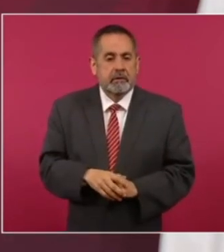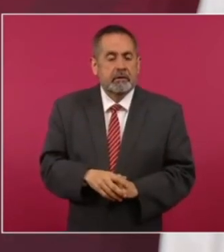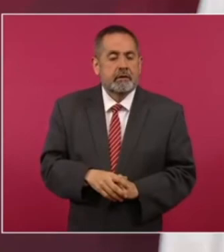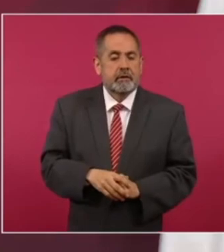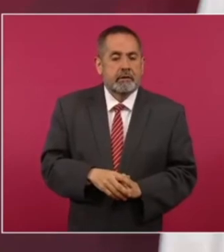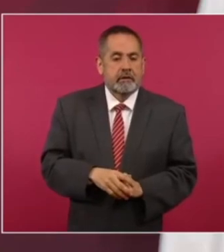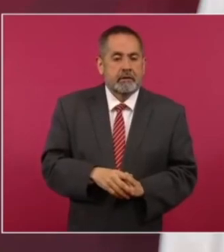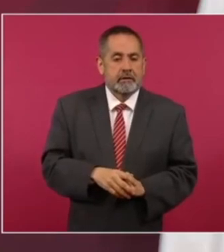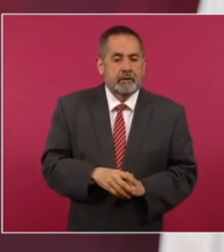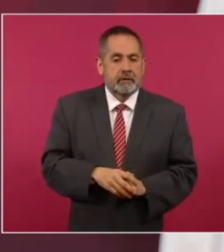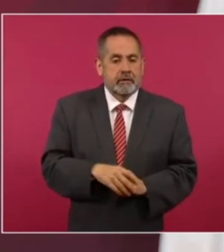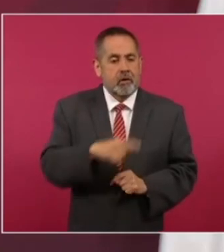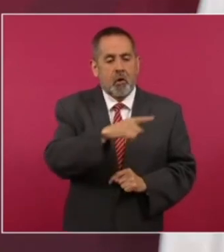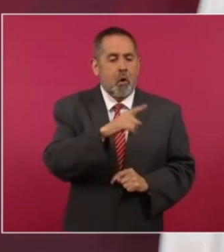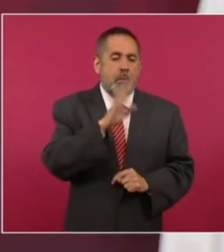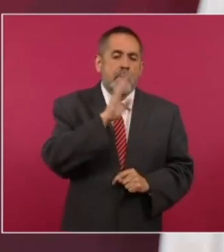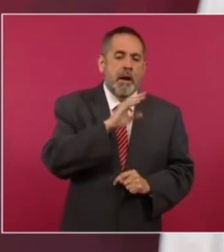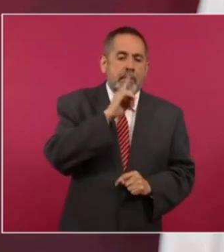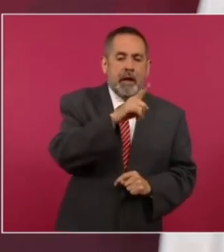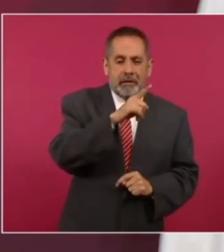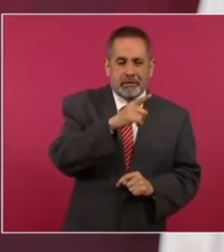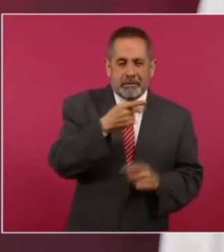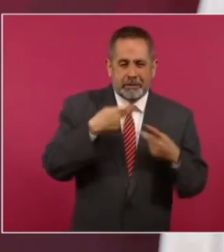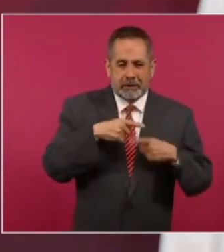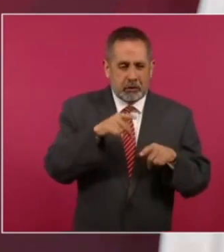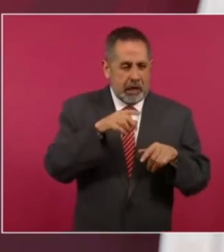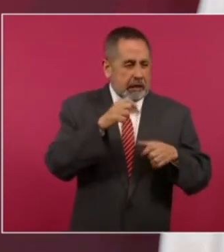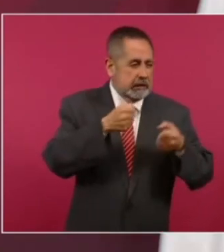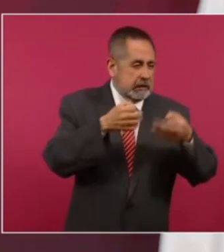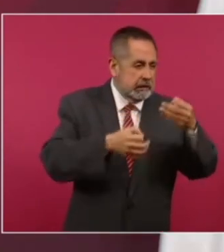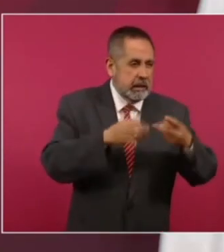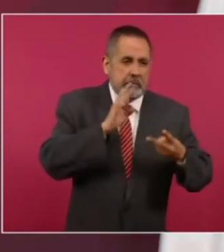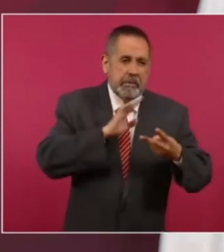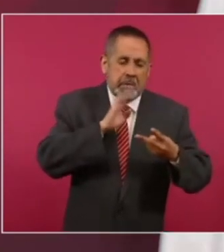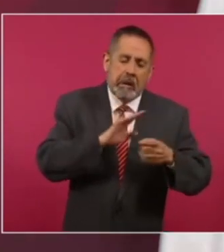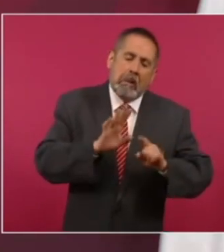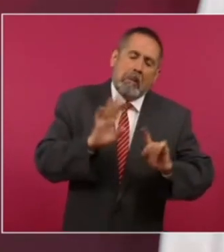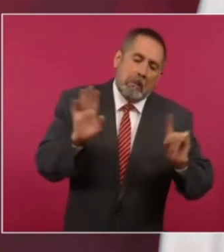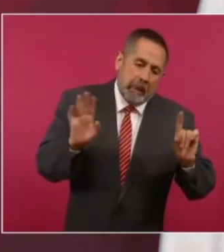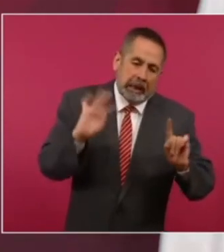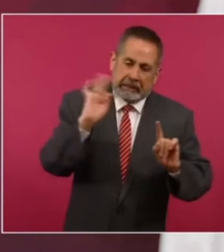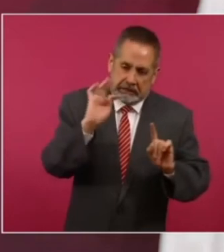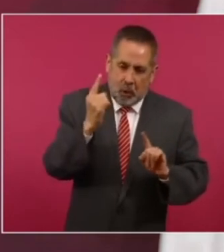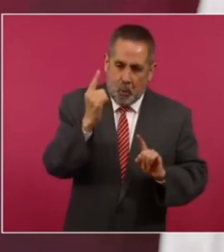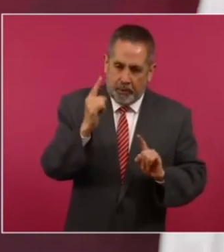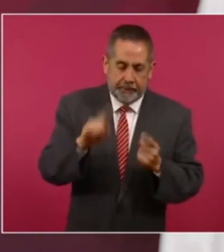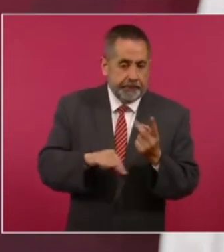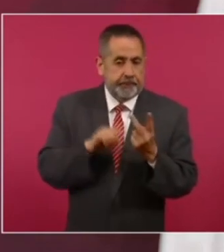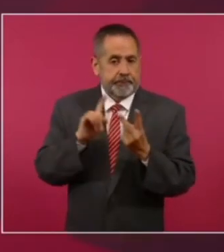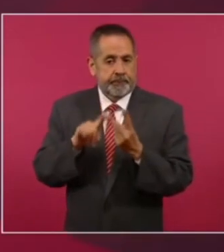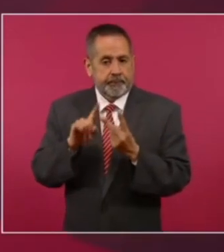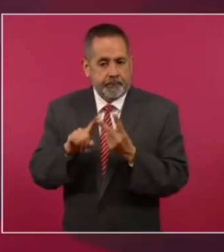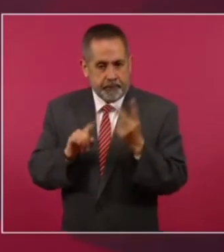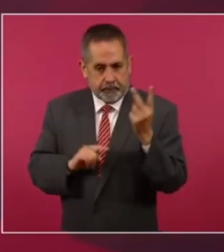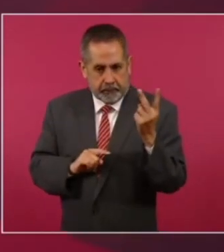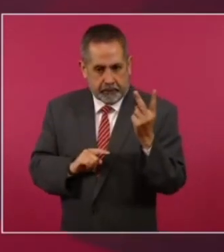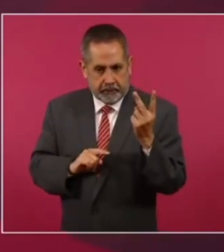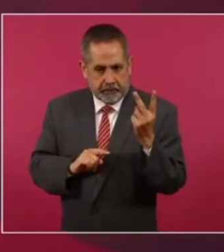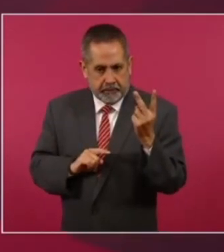hayan actuado mal los que lo están juzgando esa es una la segunda